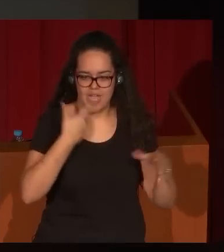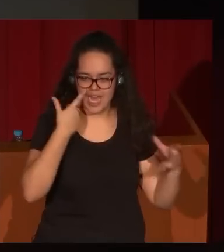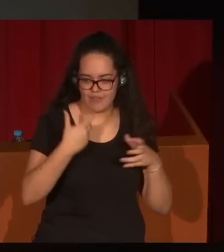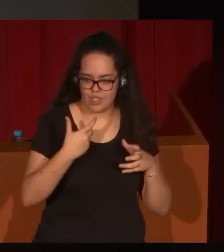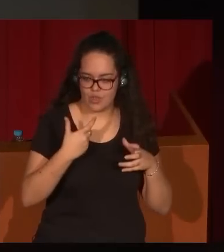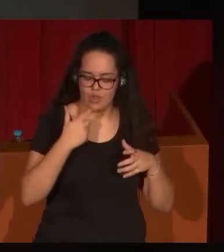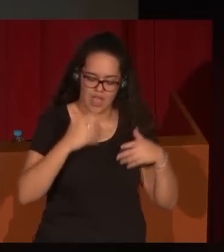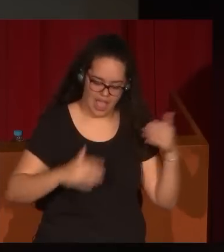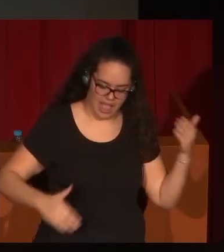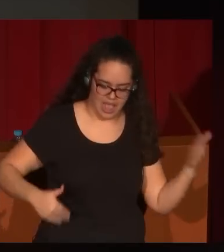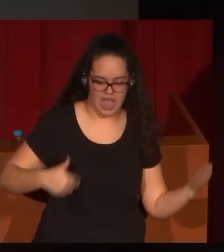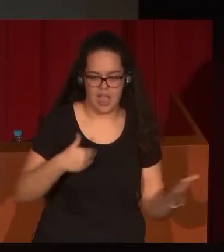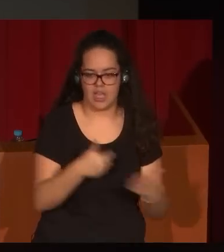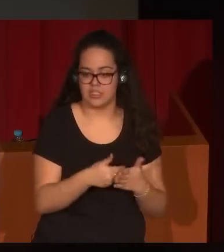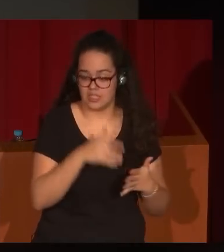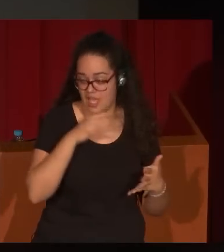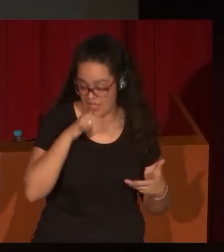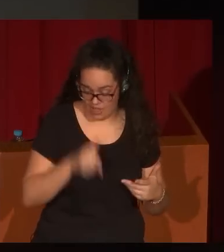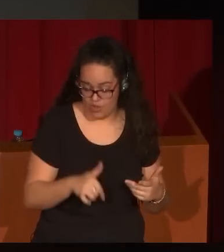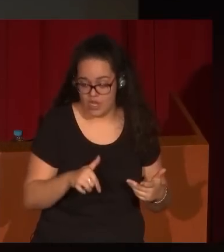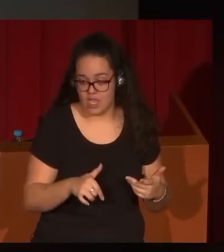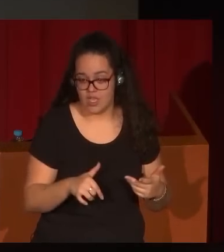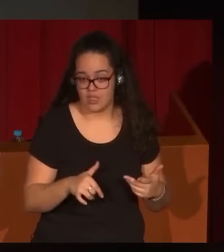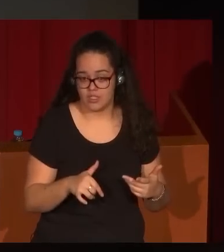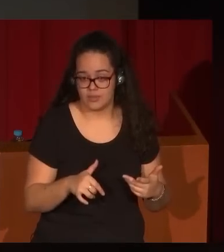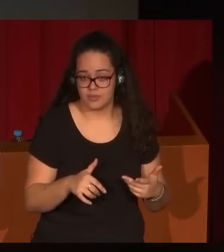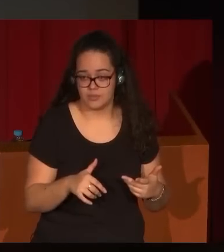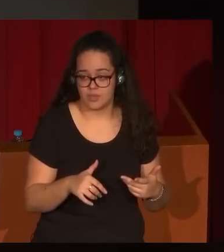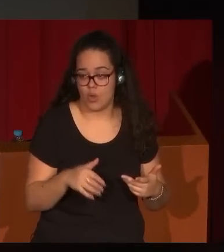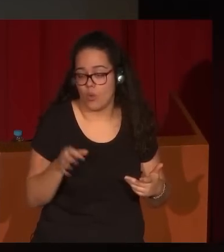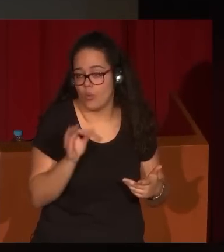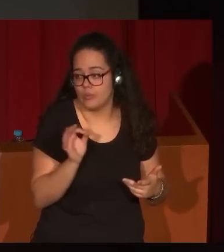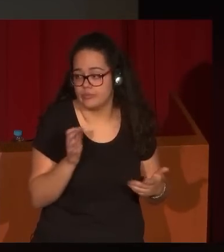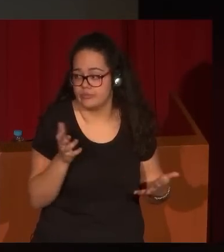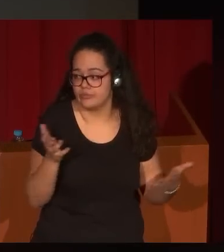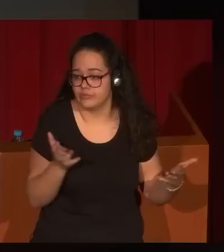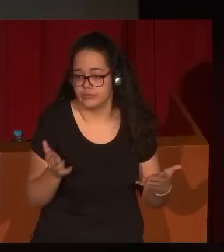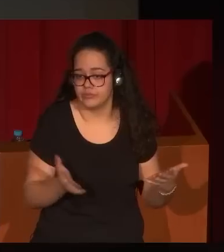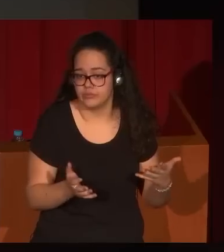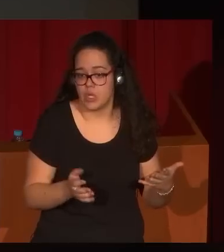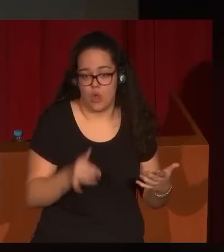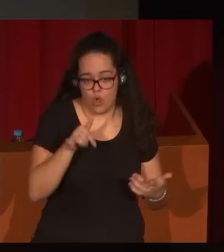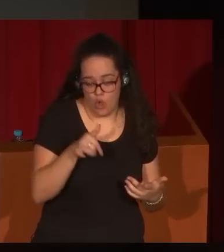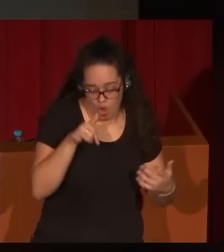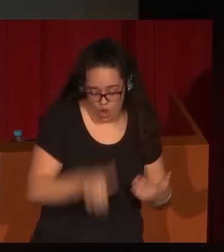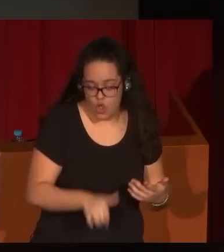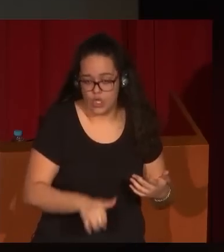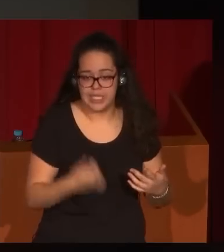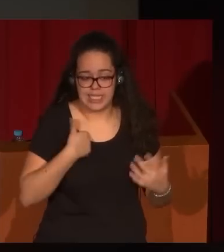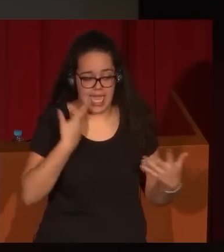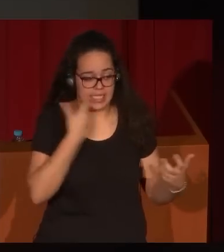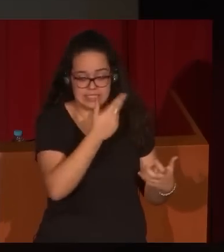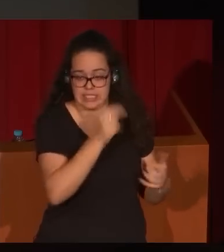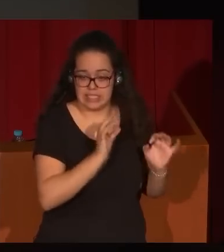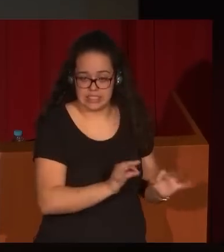a Eugenio Lucas hasta la consideración que se ha tenido hasta ahora o que tenemos hoy de este artista,